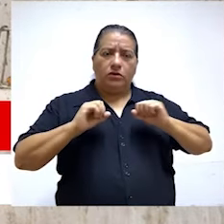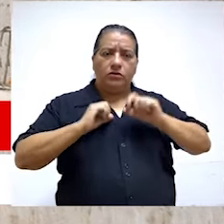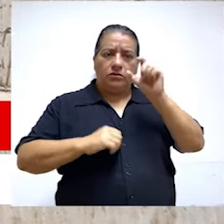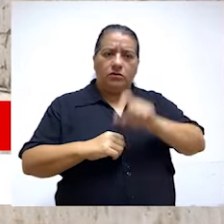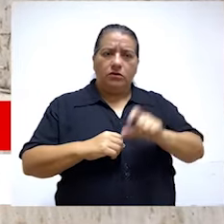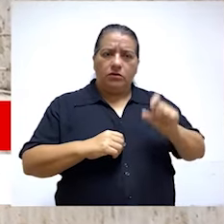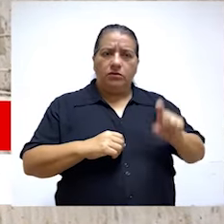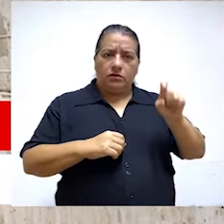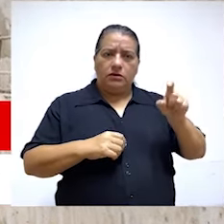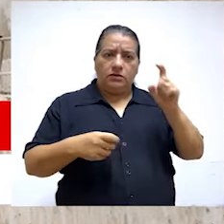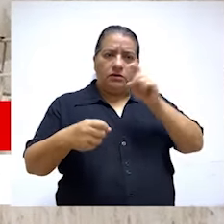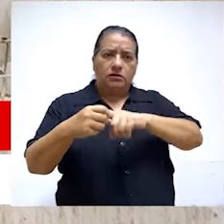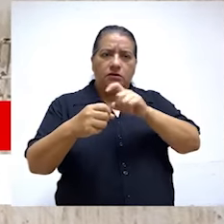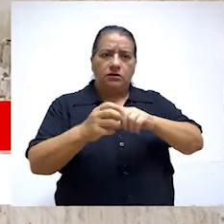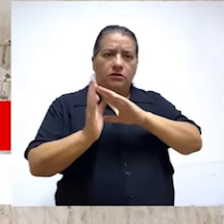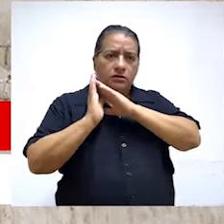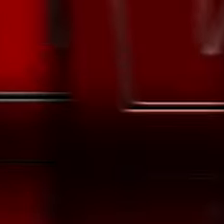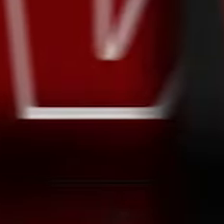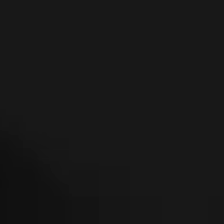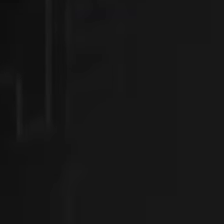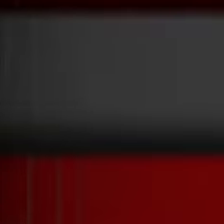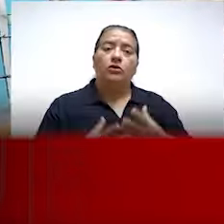albergar a los atletas participantes.